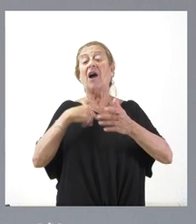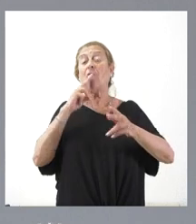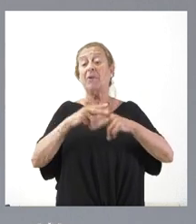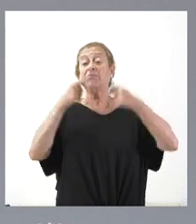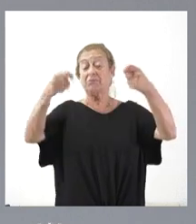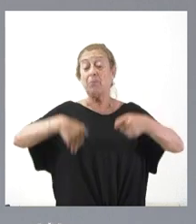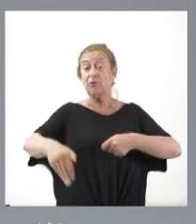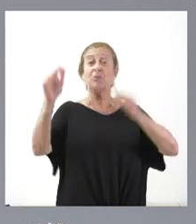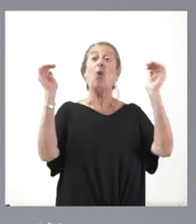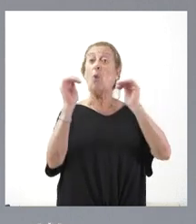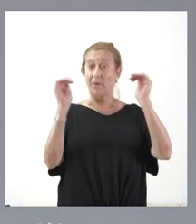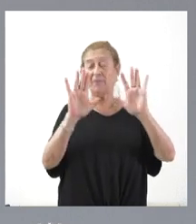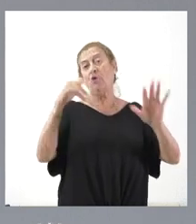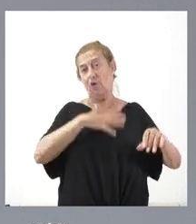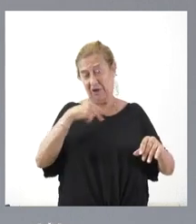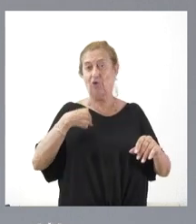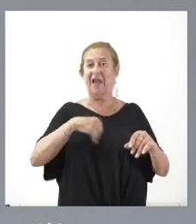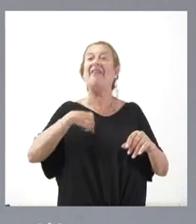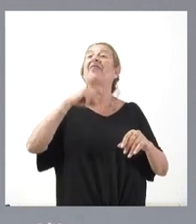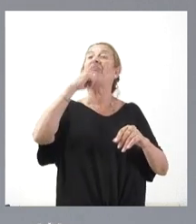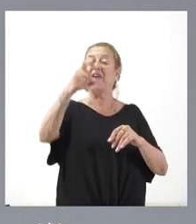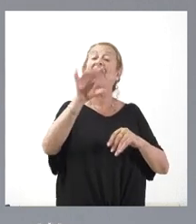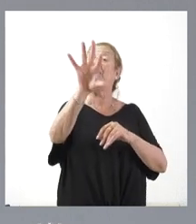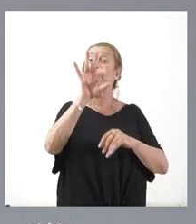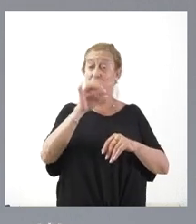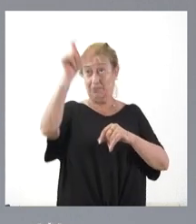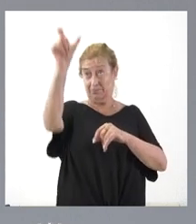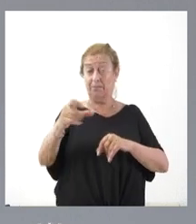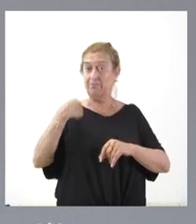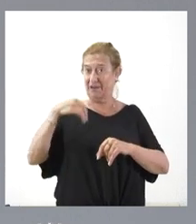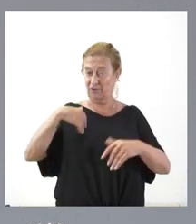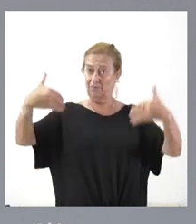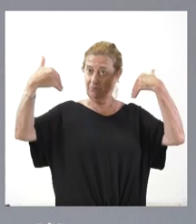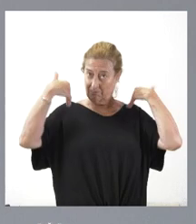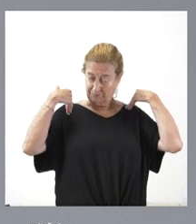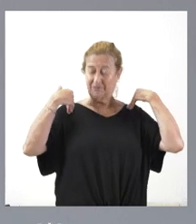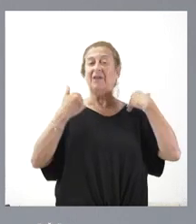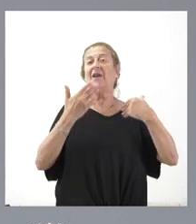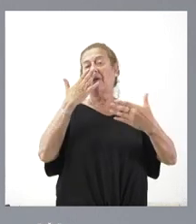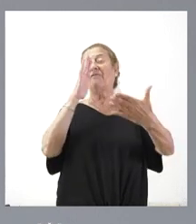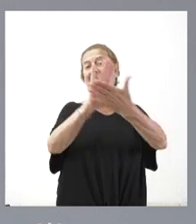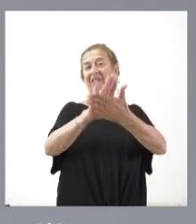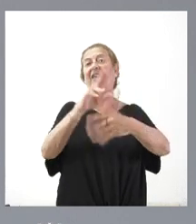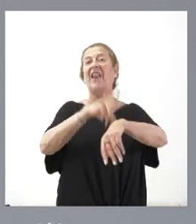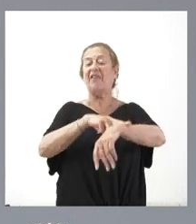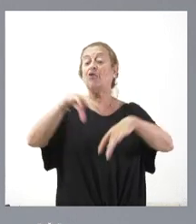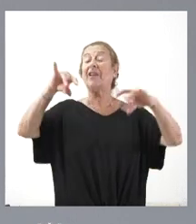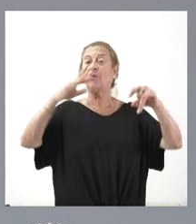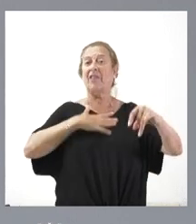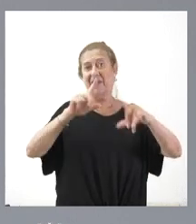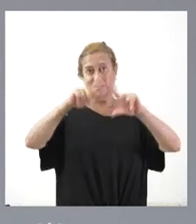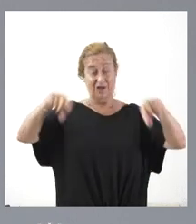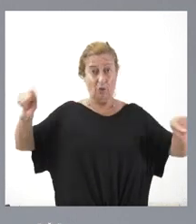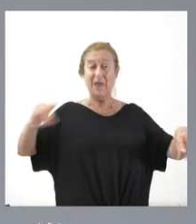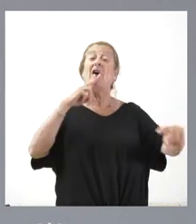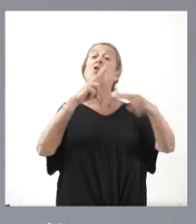próximo jueves, pero sí queremos anunciarle la decisión de que esta sea la persona que ocupe esa responsabilidad al frente de la delegación territorial en Segovia. Se